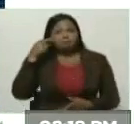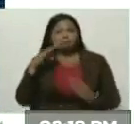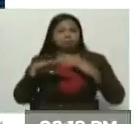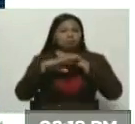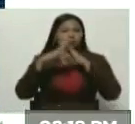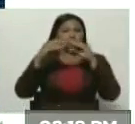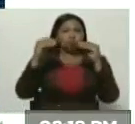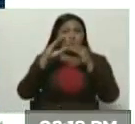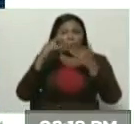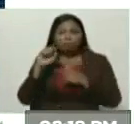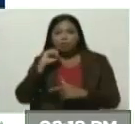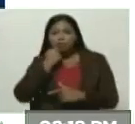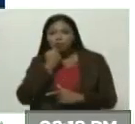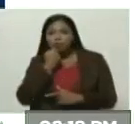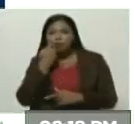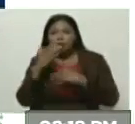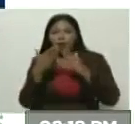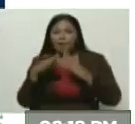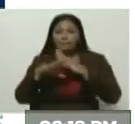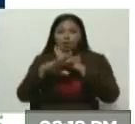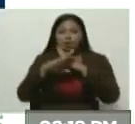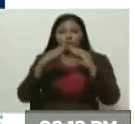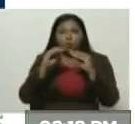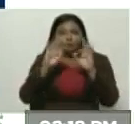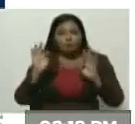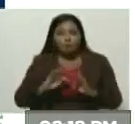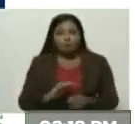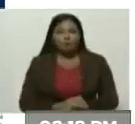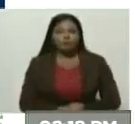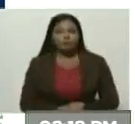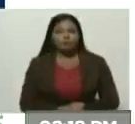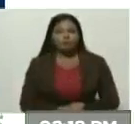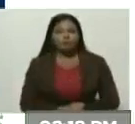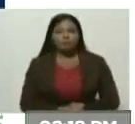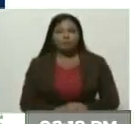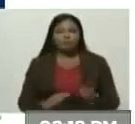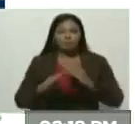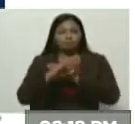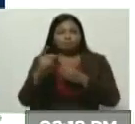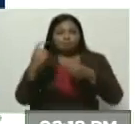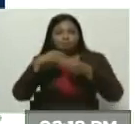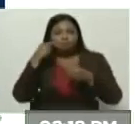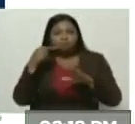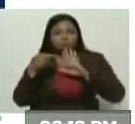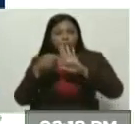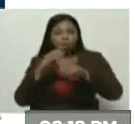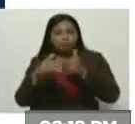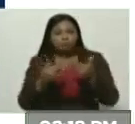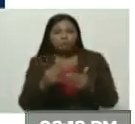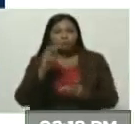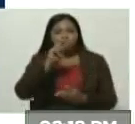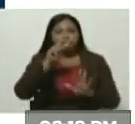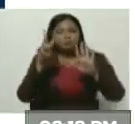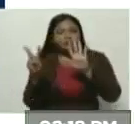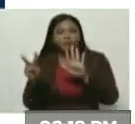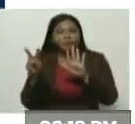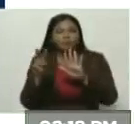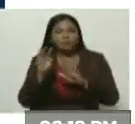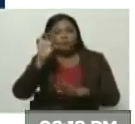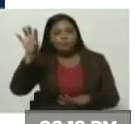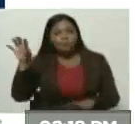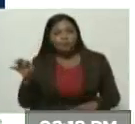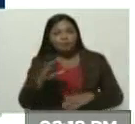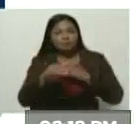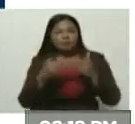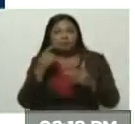cuentas del canal Rusia Today en su plataforma. De esta forma, restringió el acceso a ellos en un total de 27 países europeos.